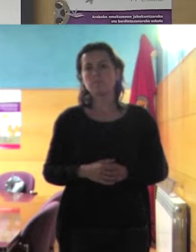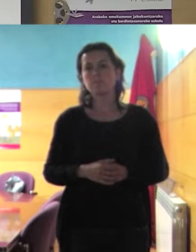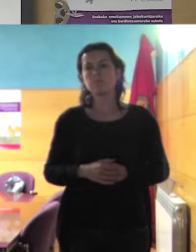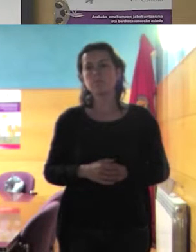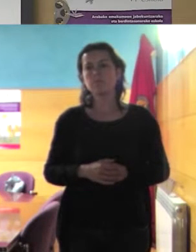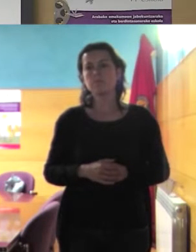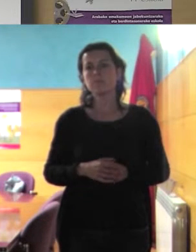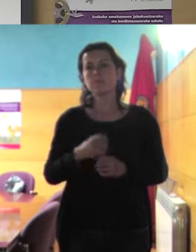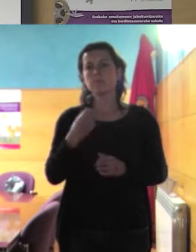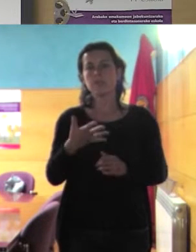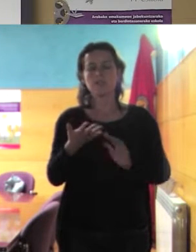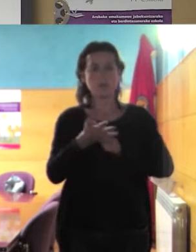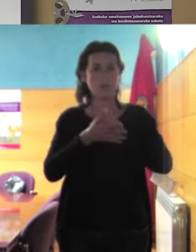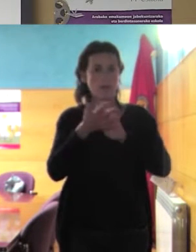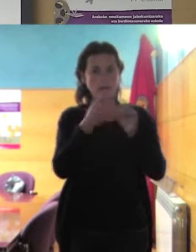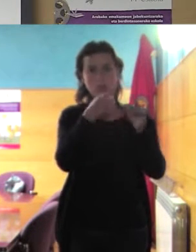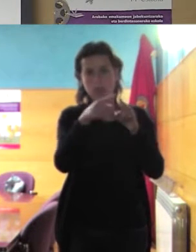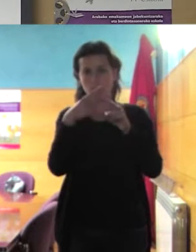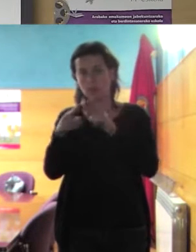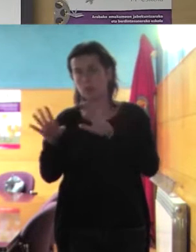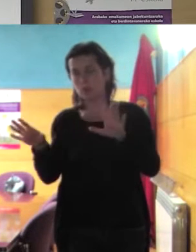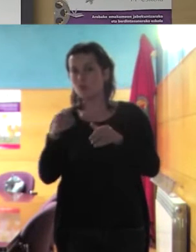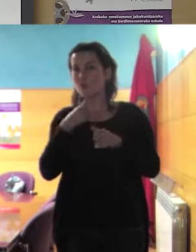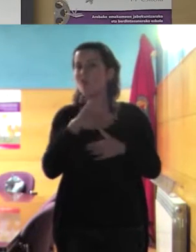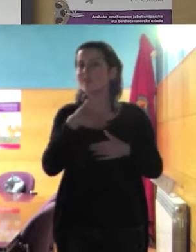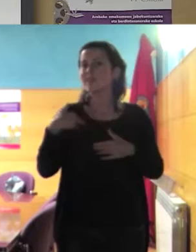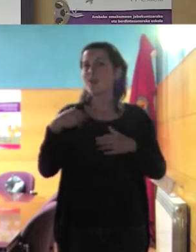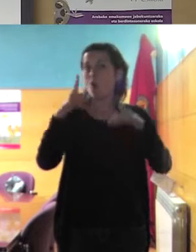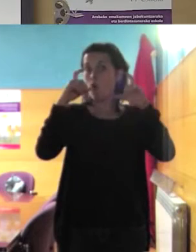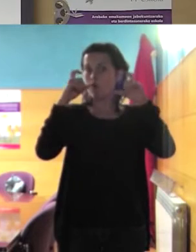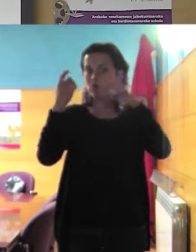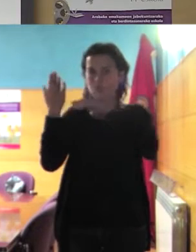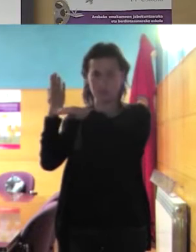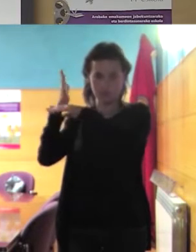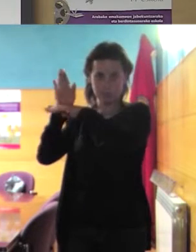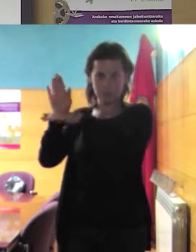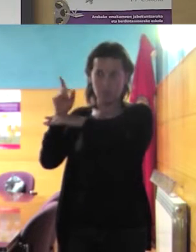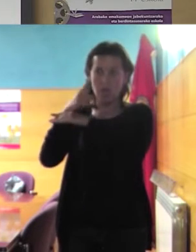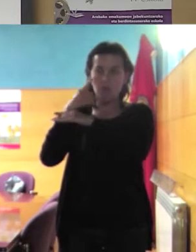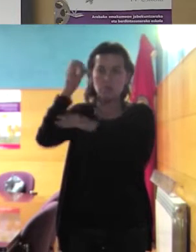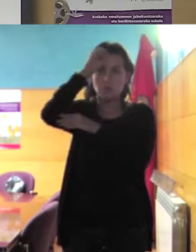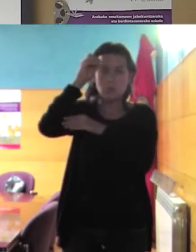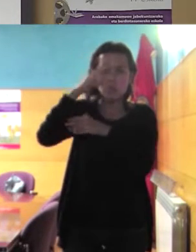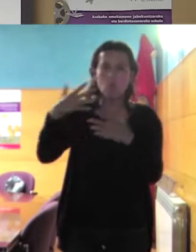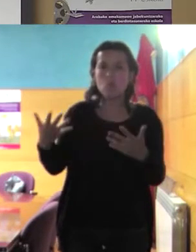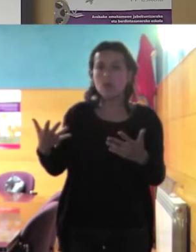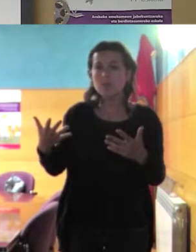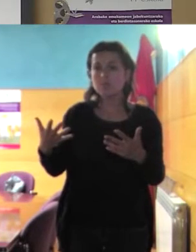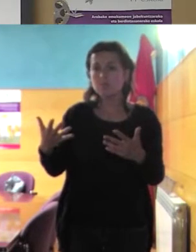podríamos hablar de más cosas pero me gustaría enseñaros unas fóticos a ver qué a ver qué os parece porque seguramente habréis visto